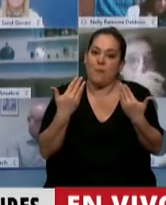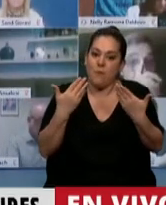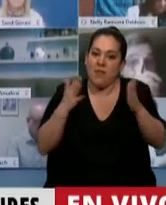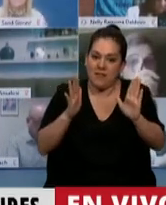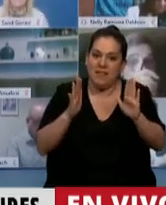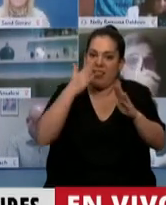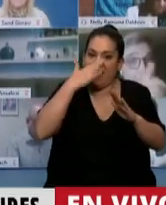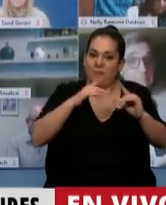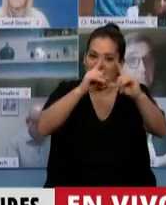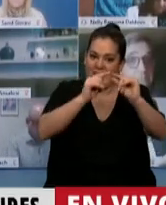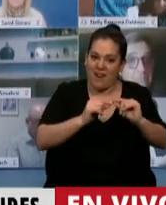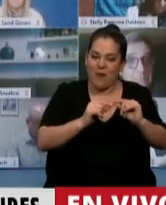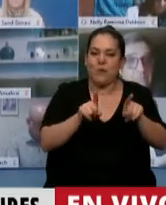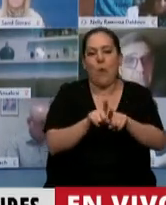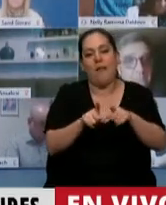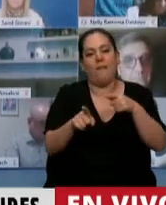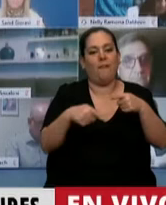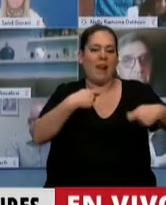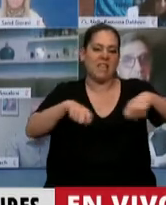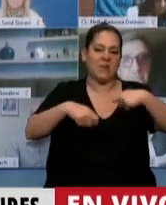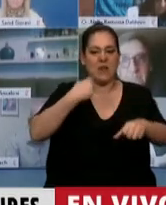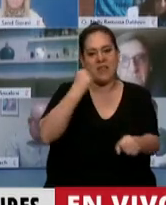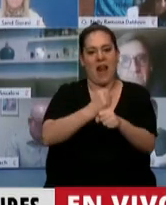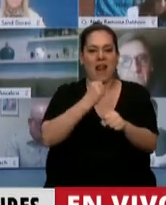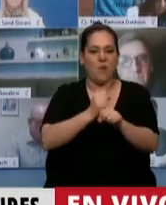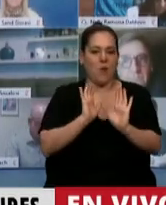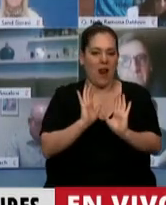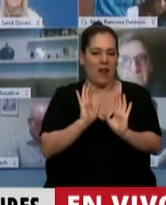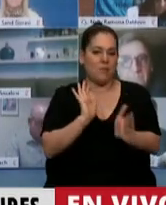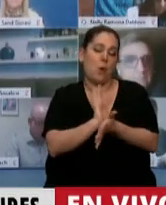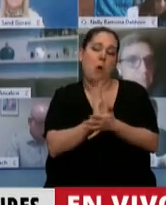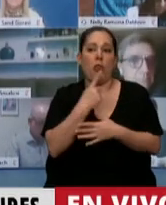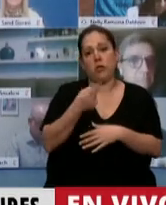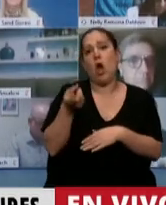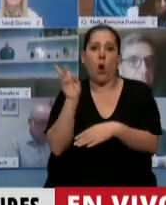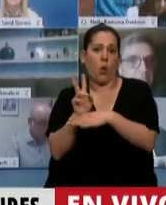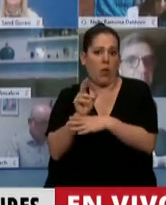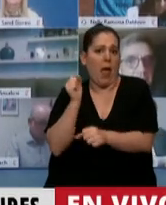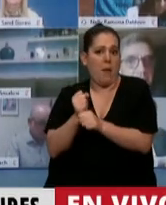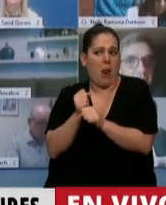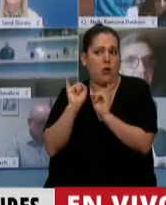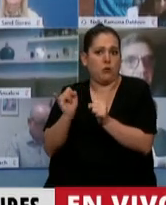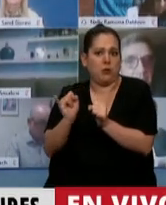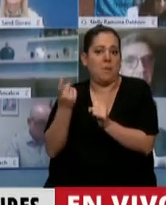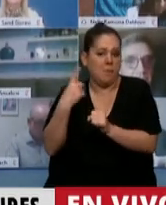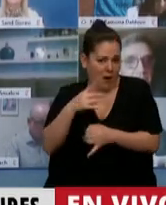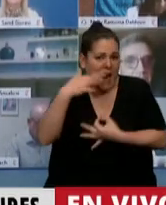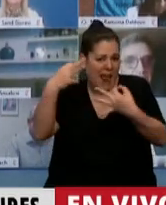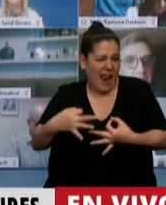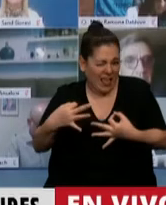cláusulas de flexibilidad laboral en nombre de preservar los empleos que deberían estar preservados